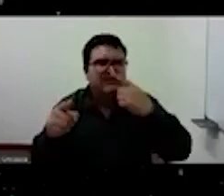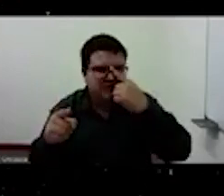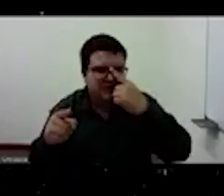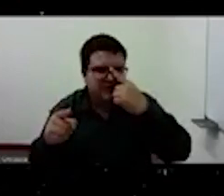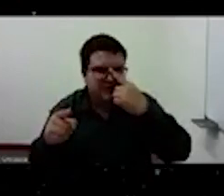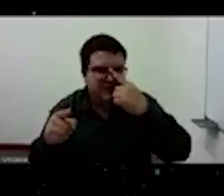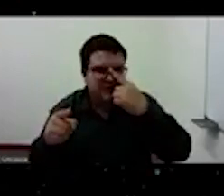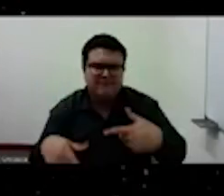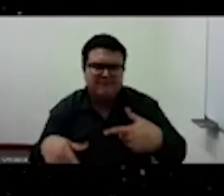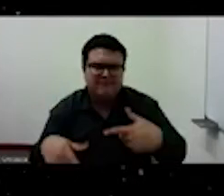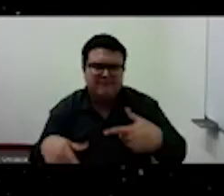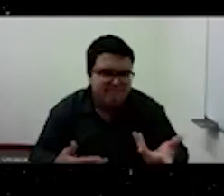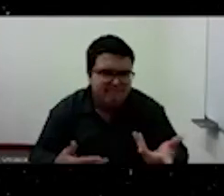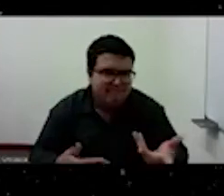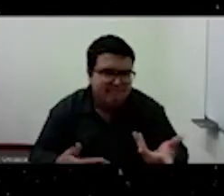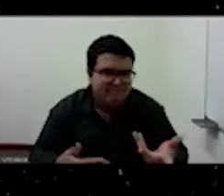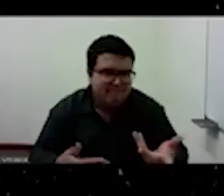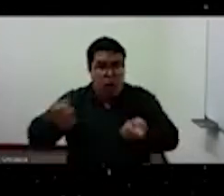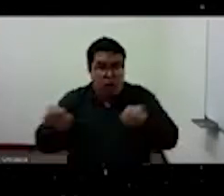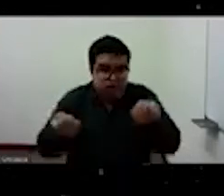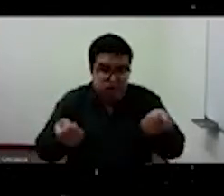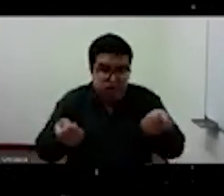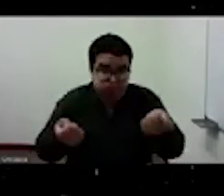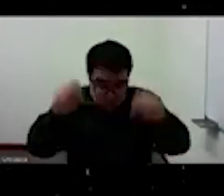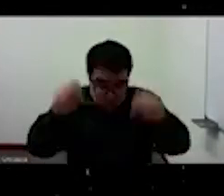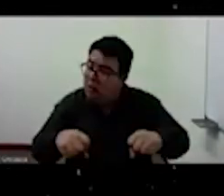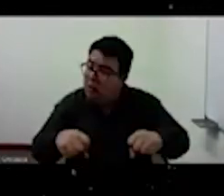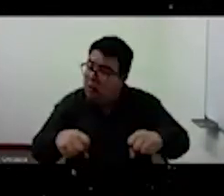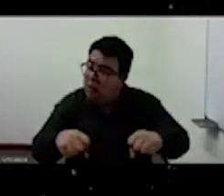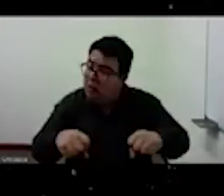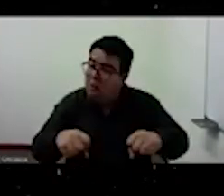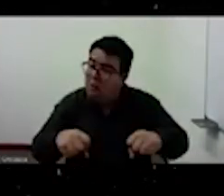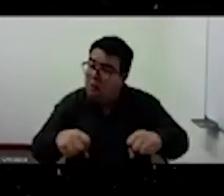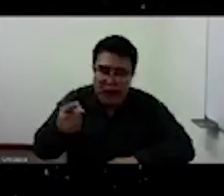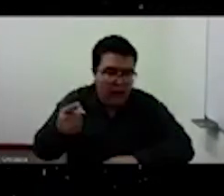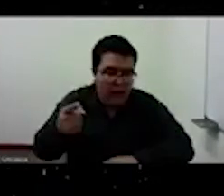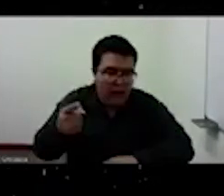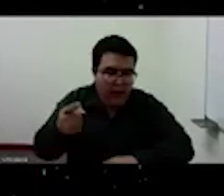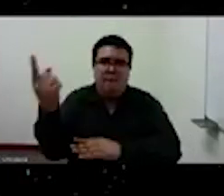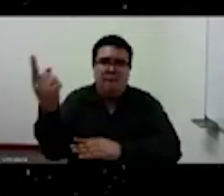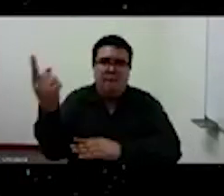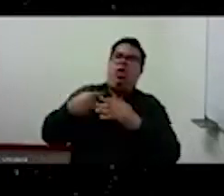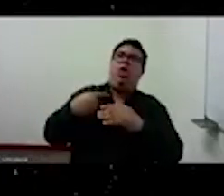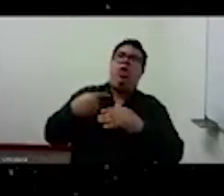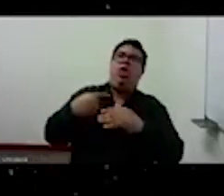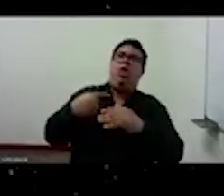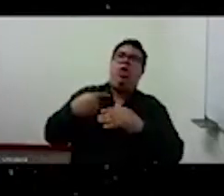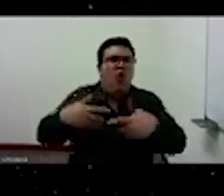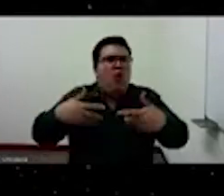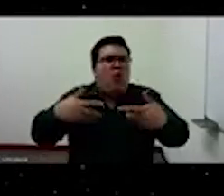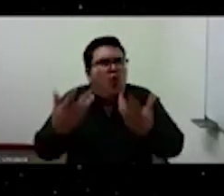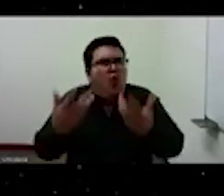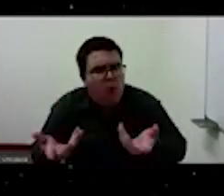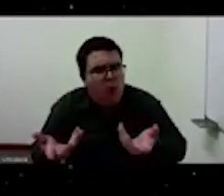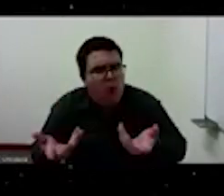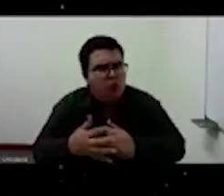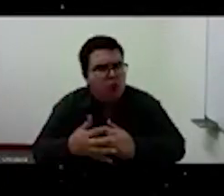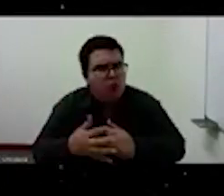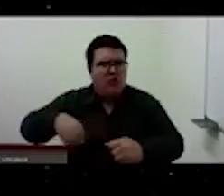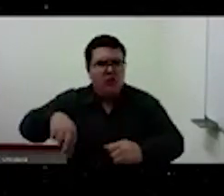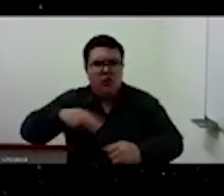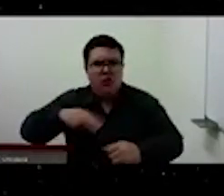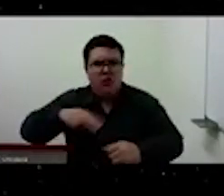controlar que no podemos gobernar entonces como podemos salir